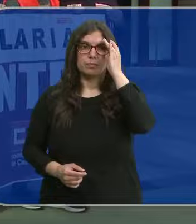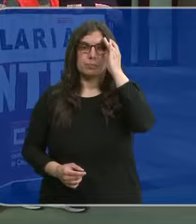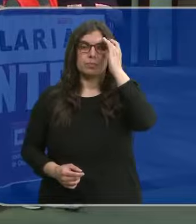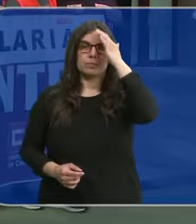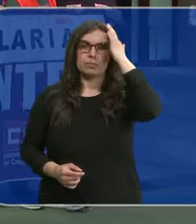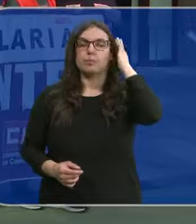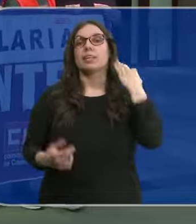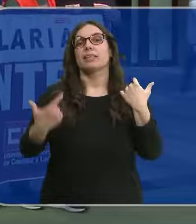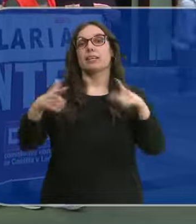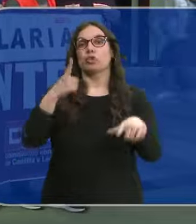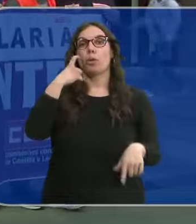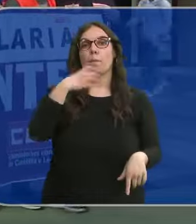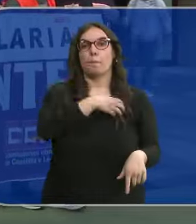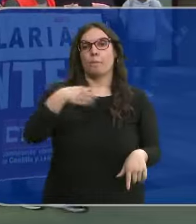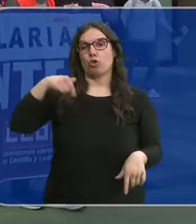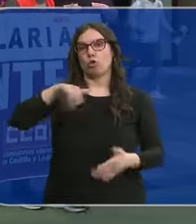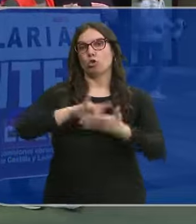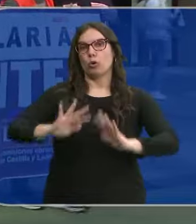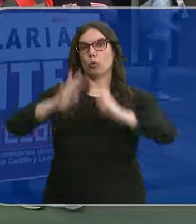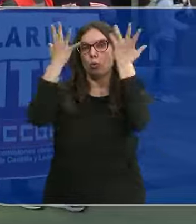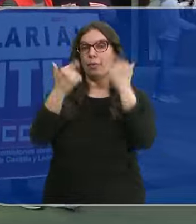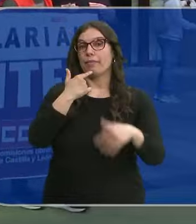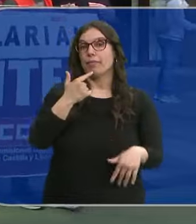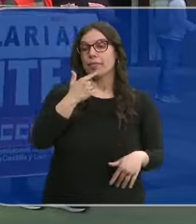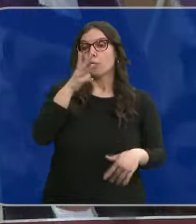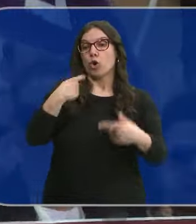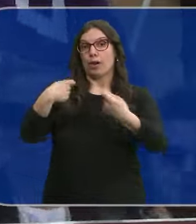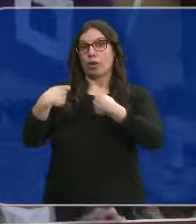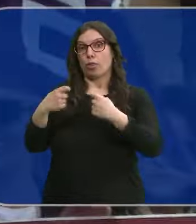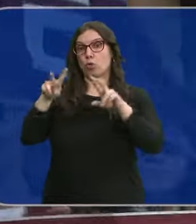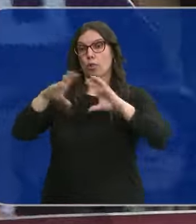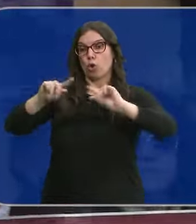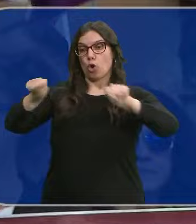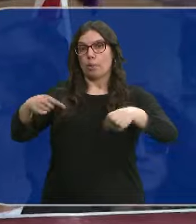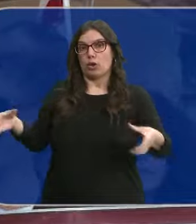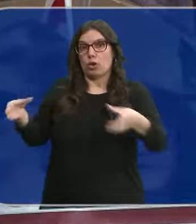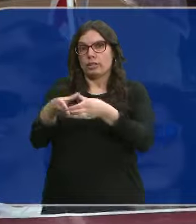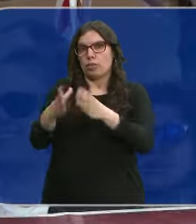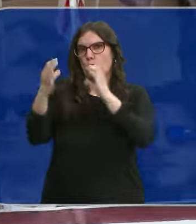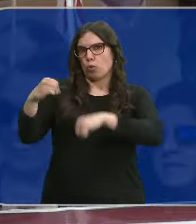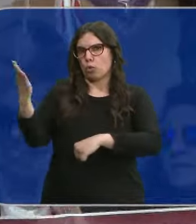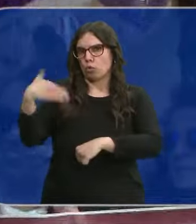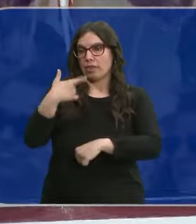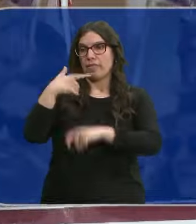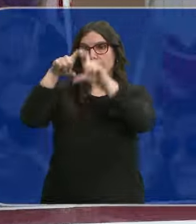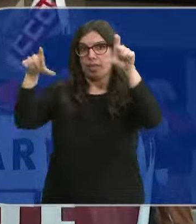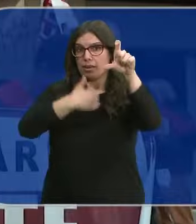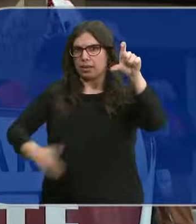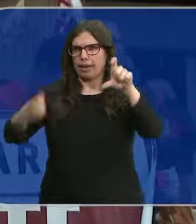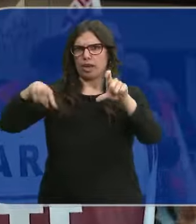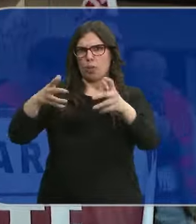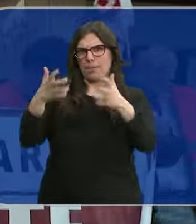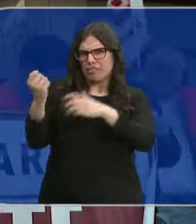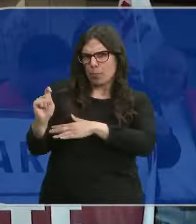El sector de la banca está hoy de huelga. Protestan por la falta de acuerdo en la negociación del nuevo convenio colectivo. Denuncian que la patronal con beneficios